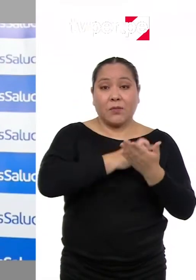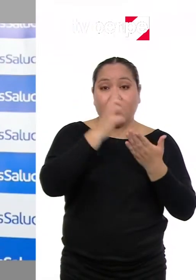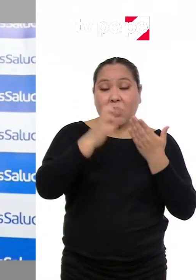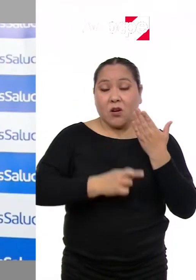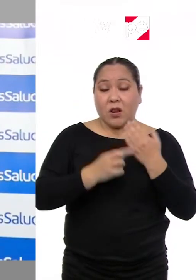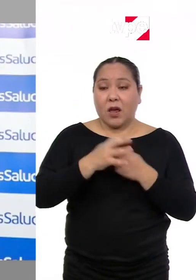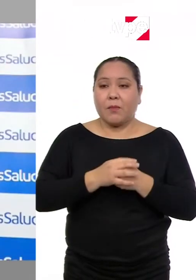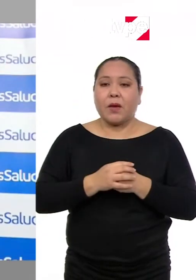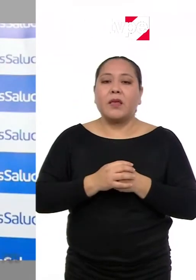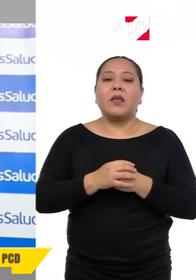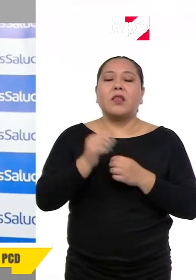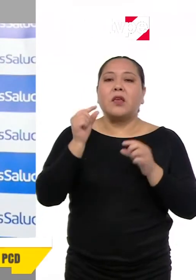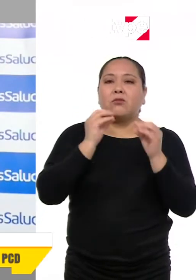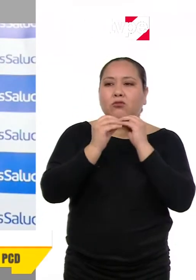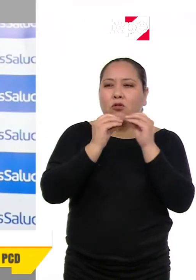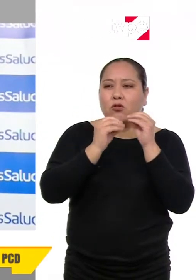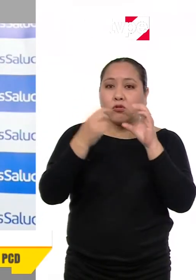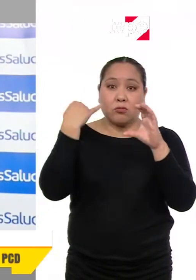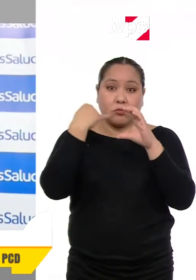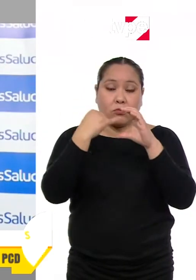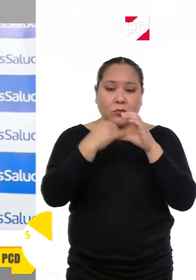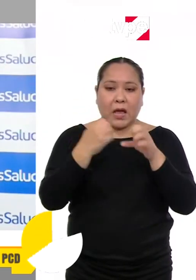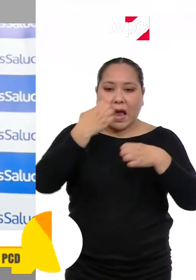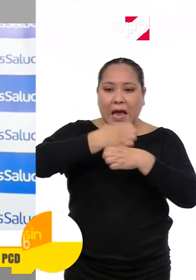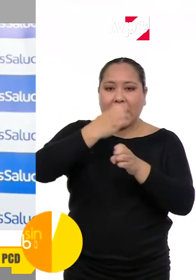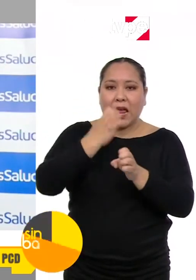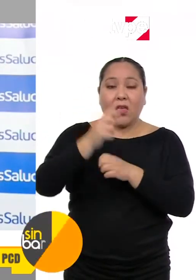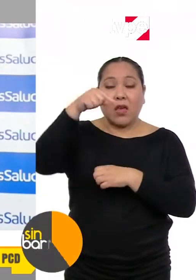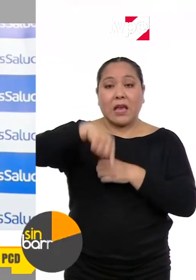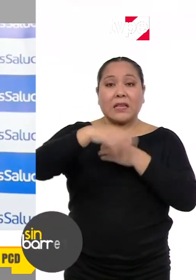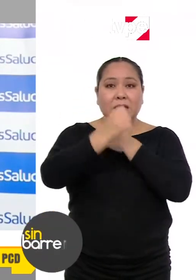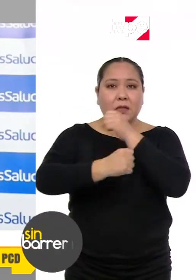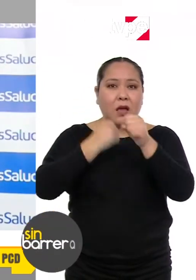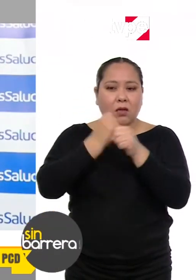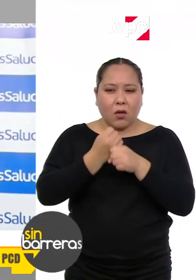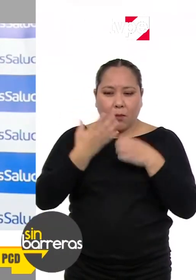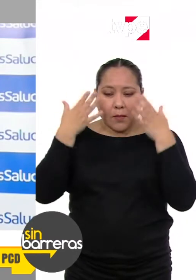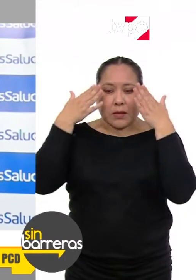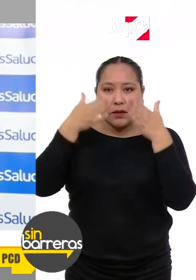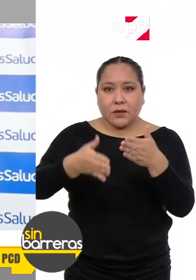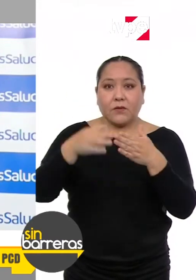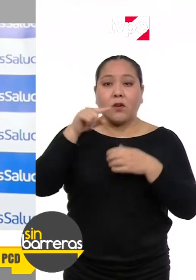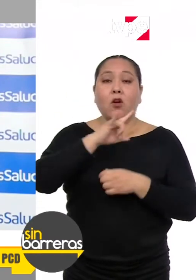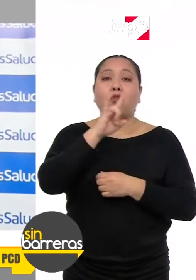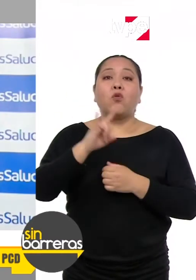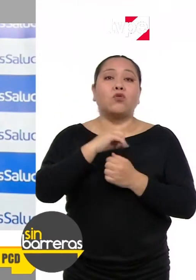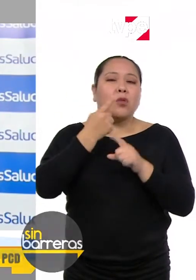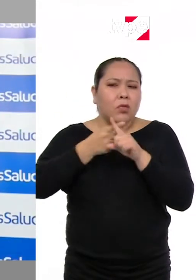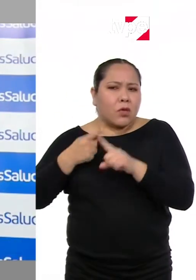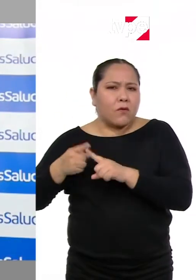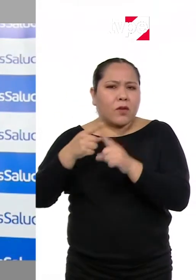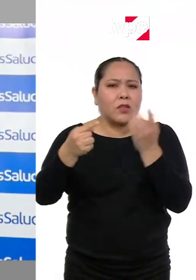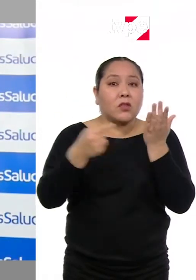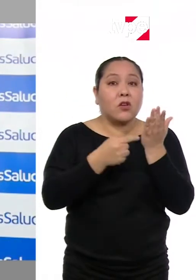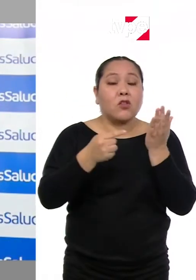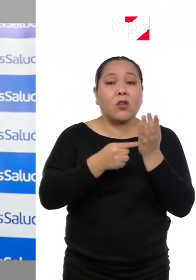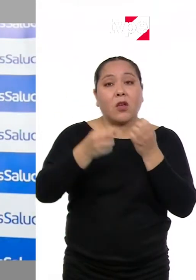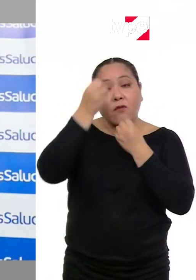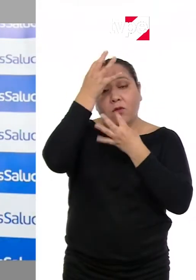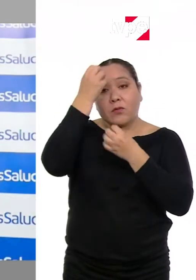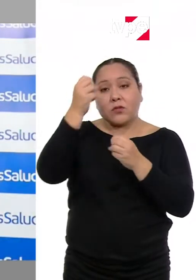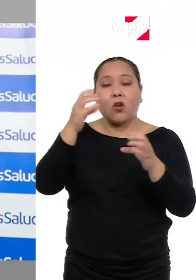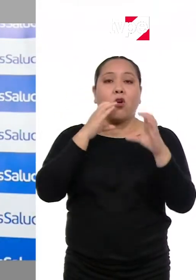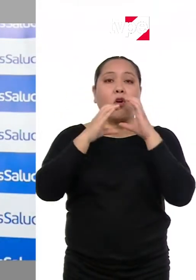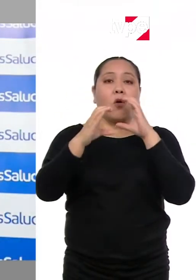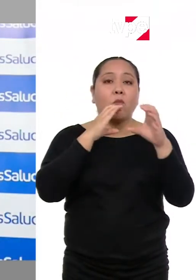programa de rehabilitación online es un programa que ha sido creado este año específicamente a través del uso de las tecnologías de la información